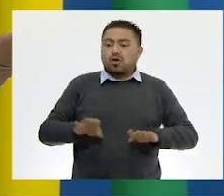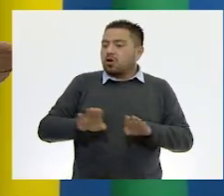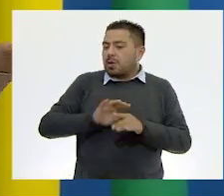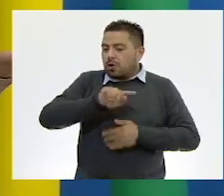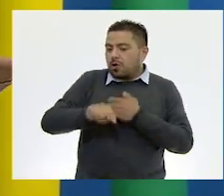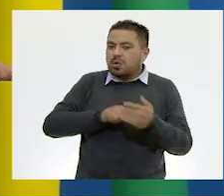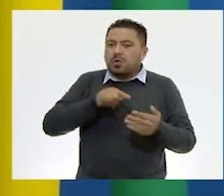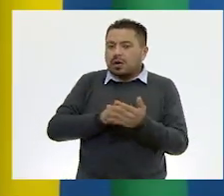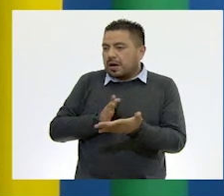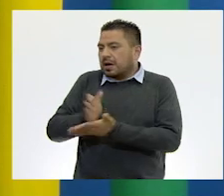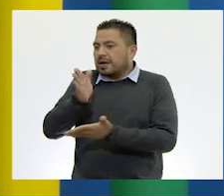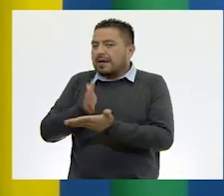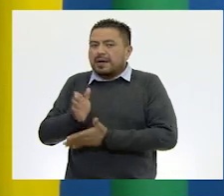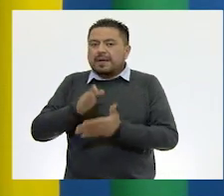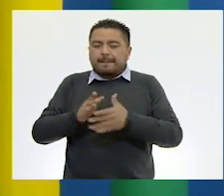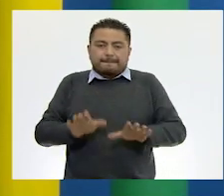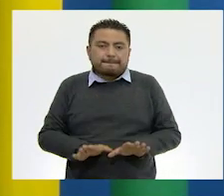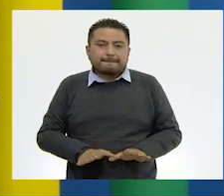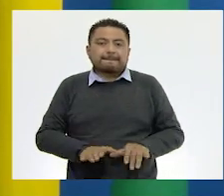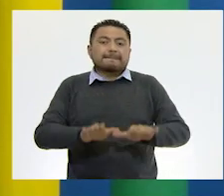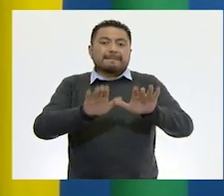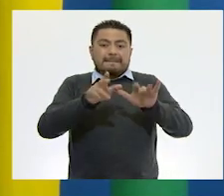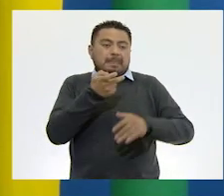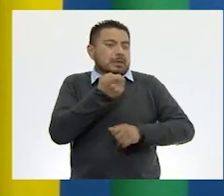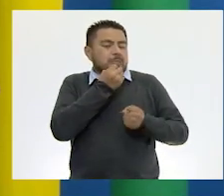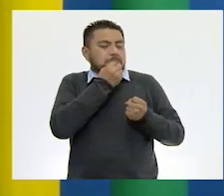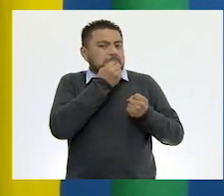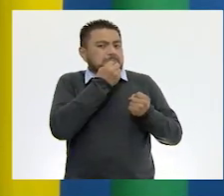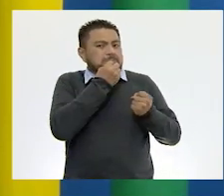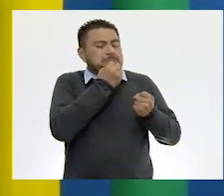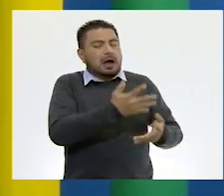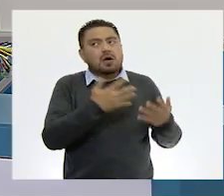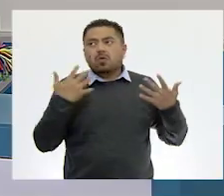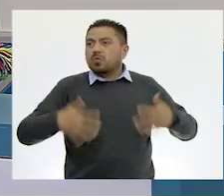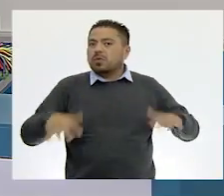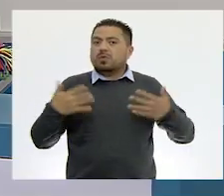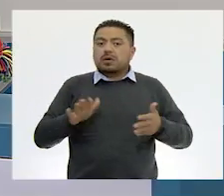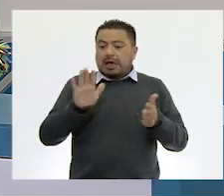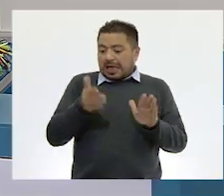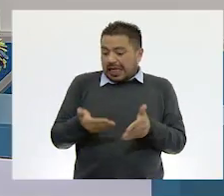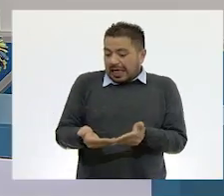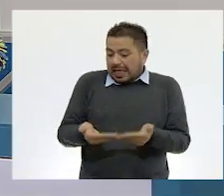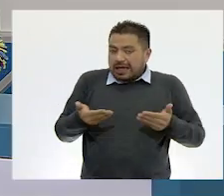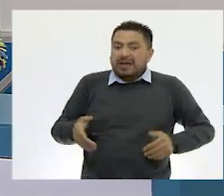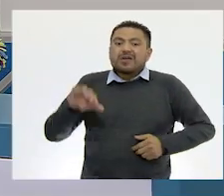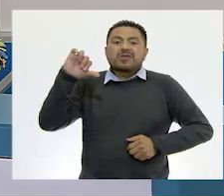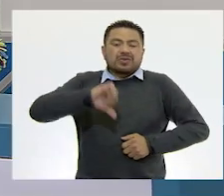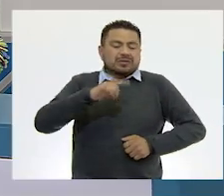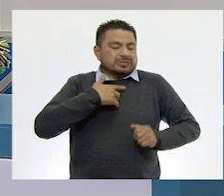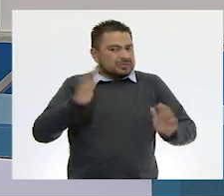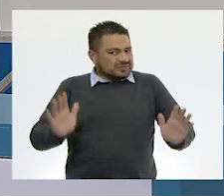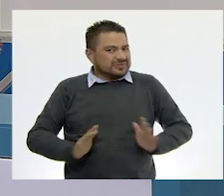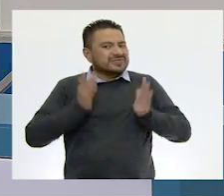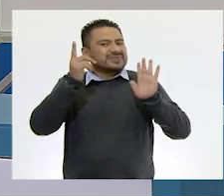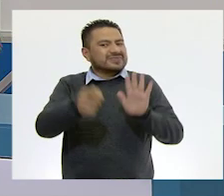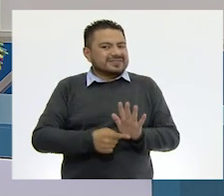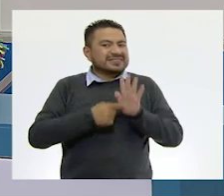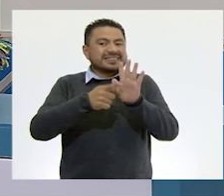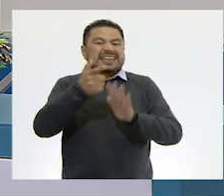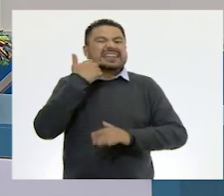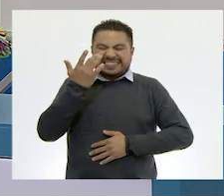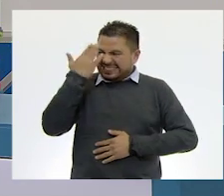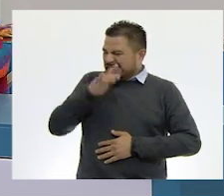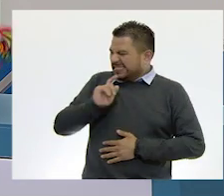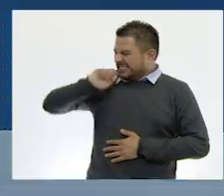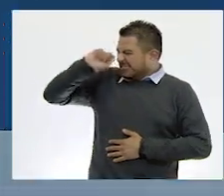lugar donde llegan las mariposas monarca, es un bello espectáculo. Ahora, les tengo una sorpresa. ¿Quieren saber